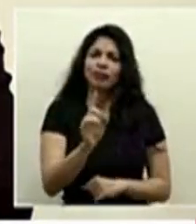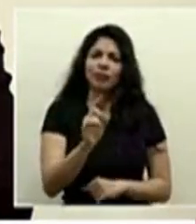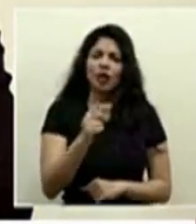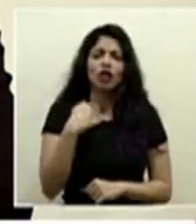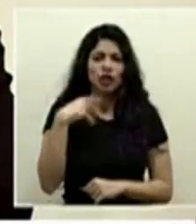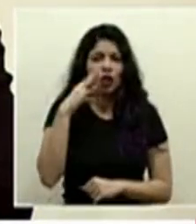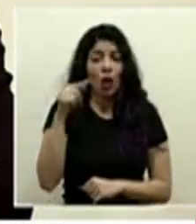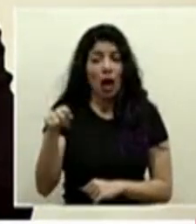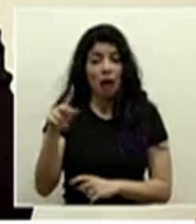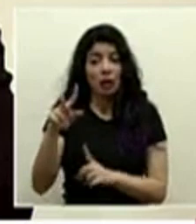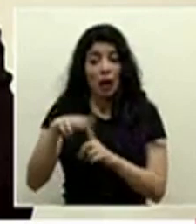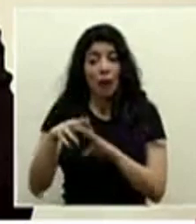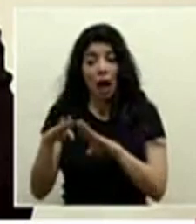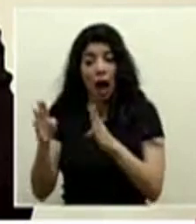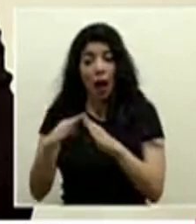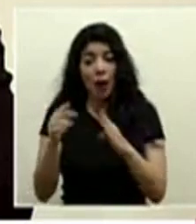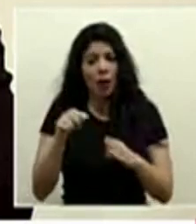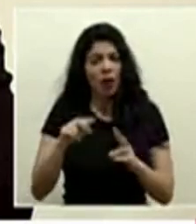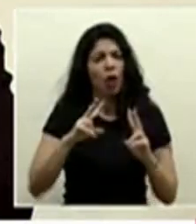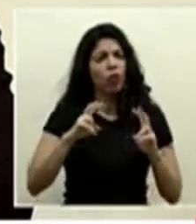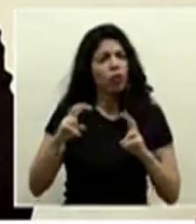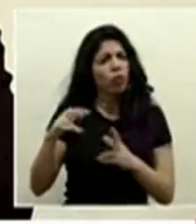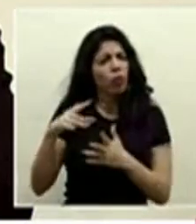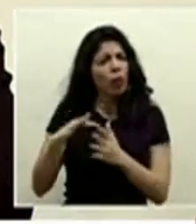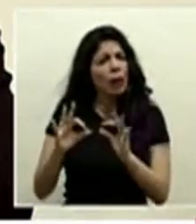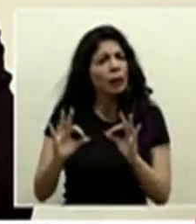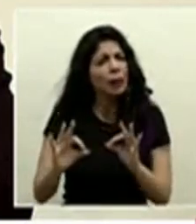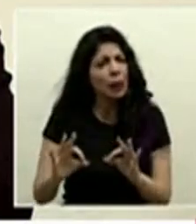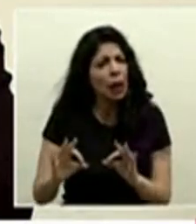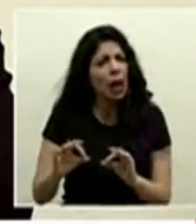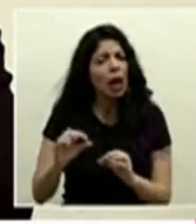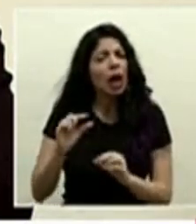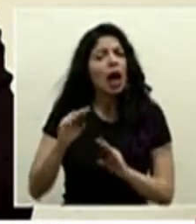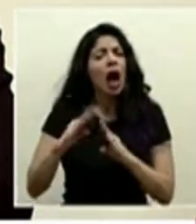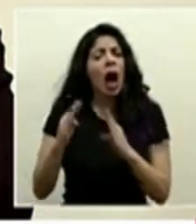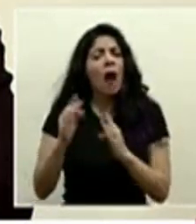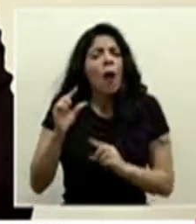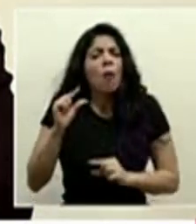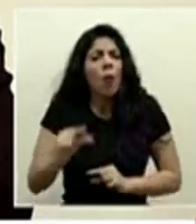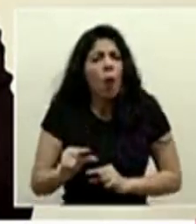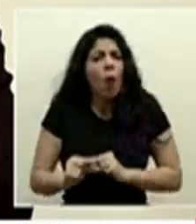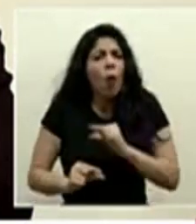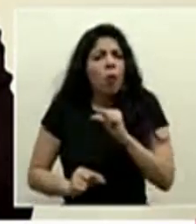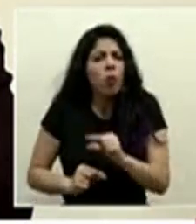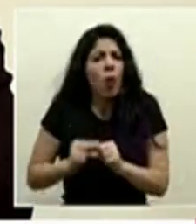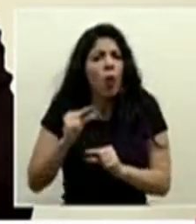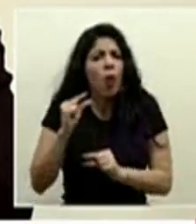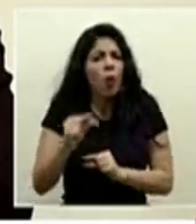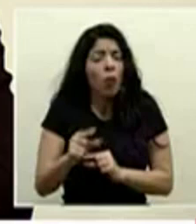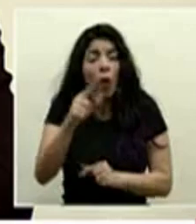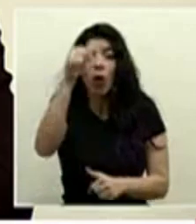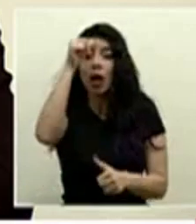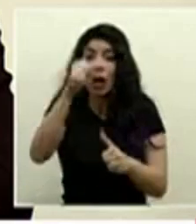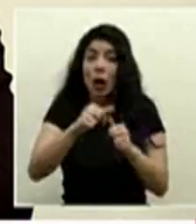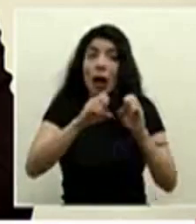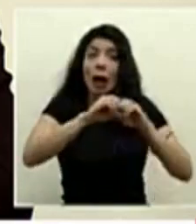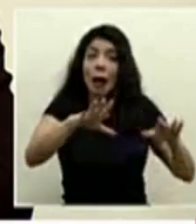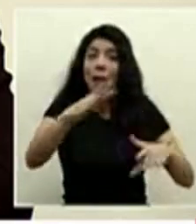bien analizadas fueron justamente paulatinas recordemos que en medio de una pandemia